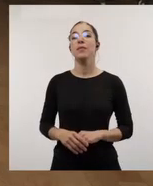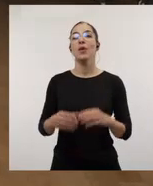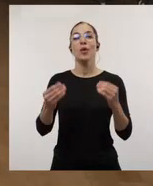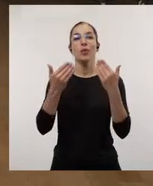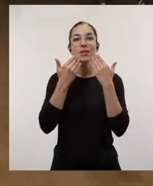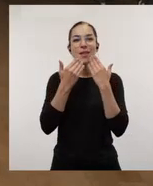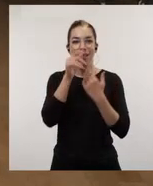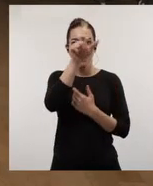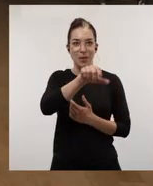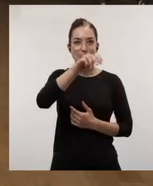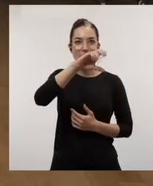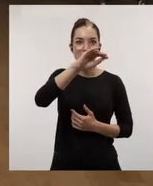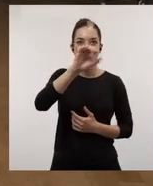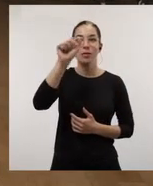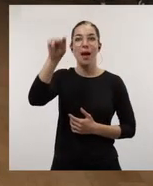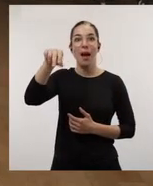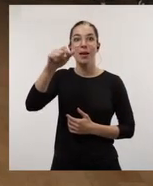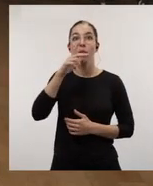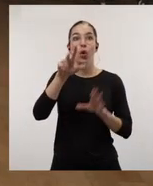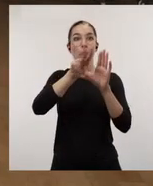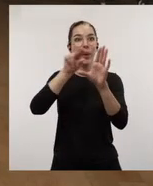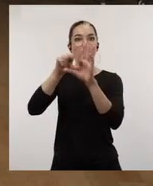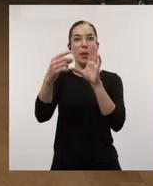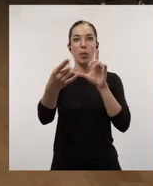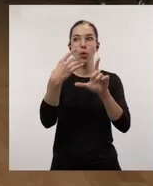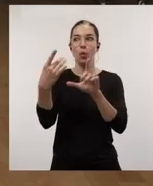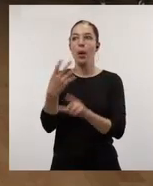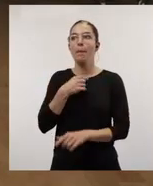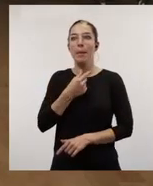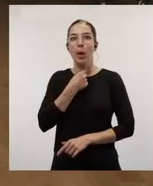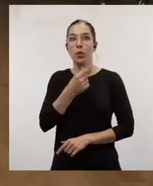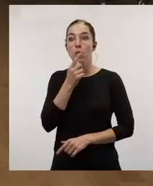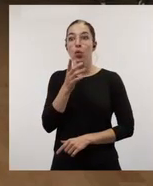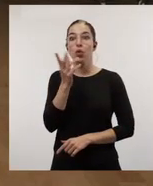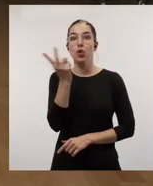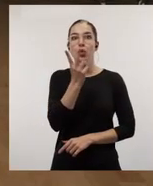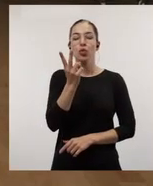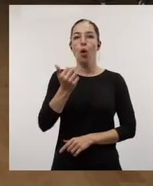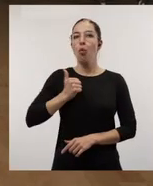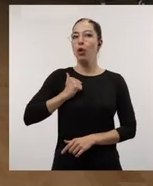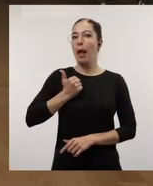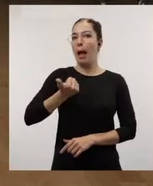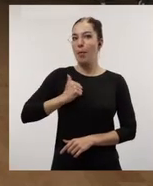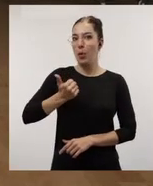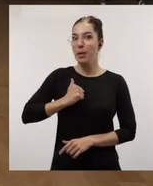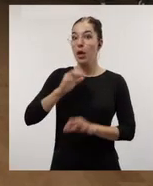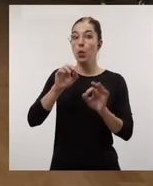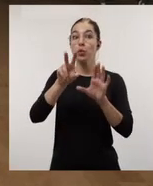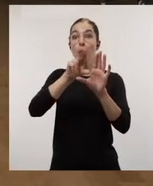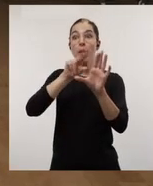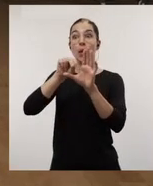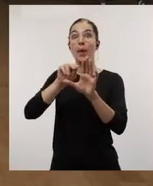Muchas gracias, Marcos y Ana, por enviarnos esos vídeos. Además, me gusta, Mercedes, porque han aprovechado la oportunidad para, al final de sus vídeos,